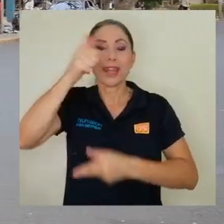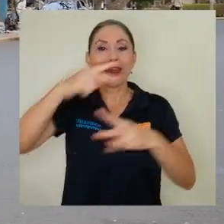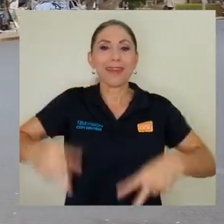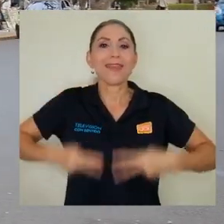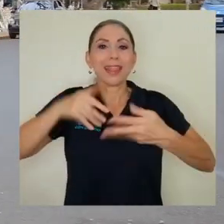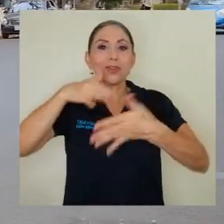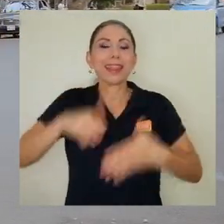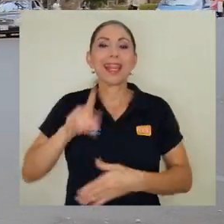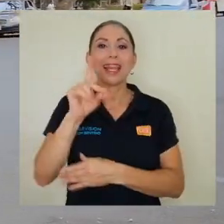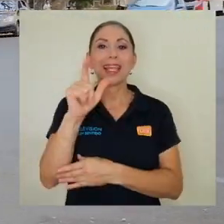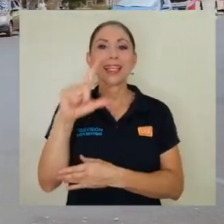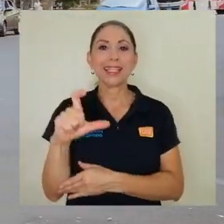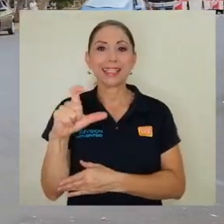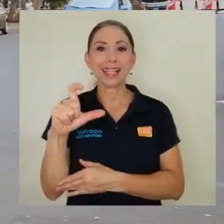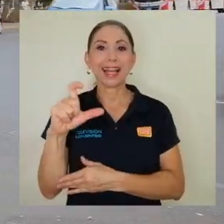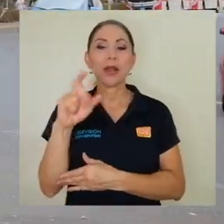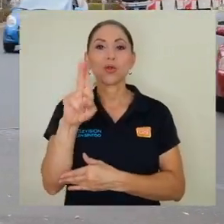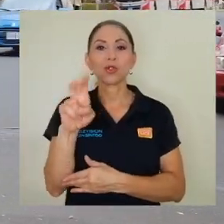la UCR.